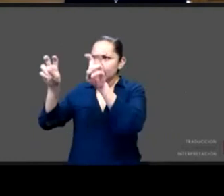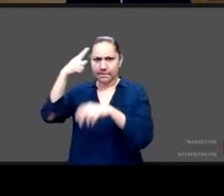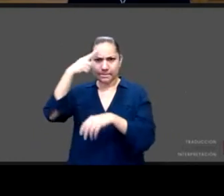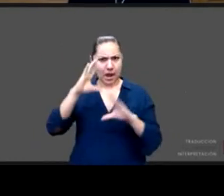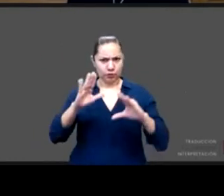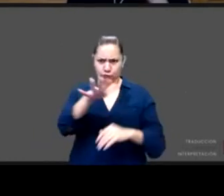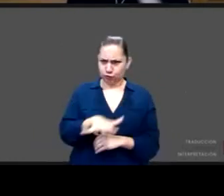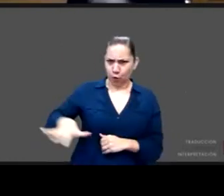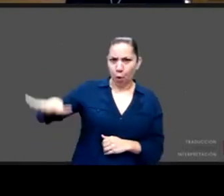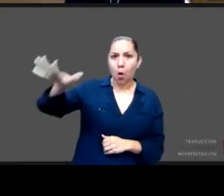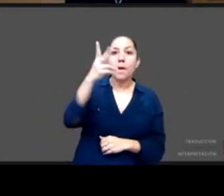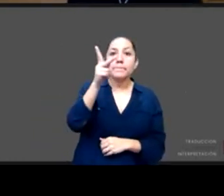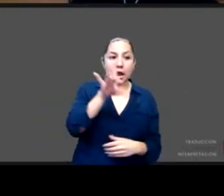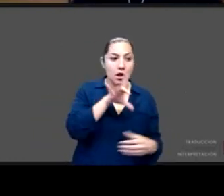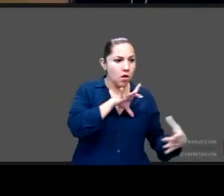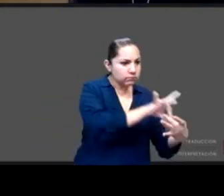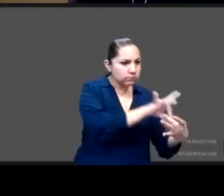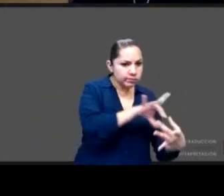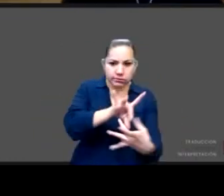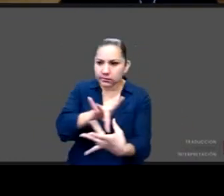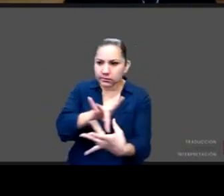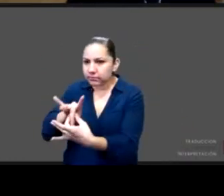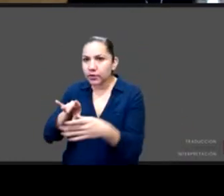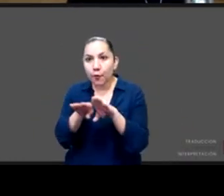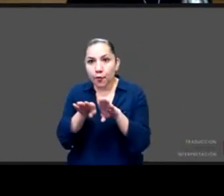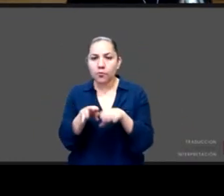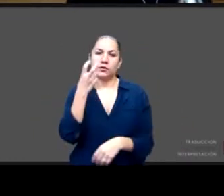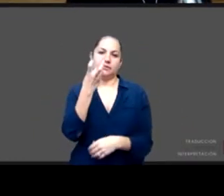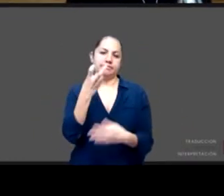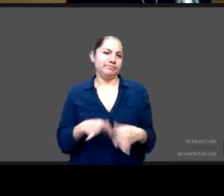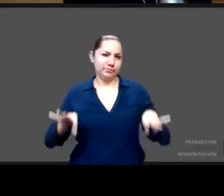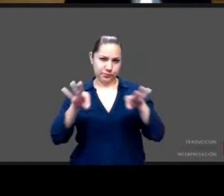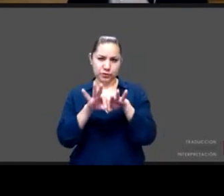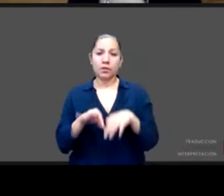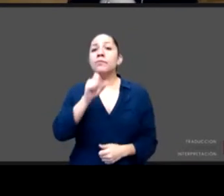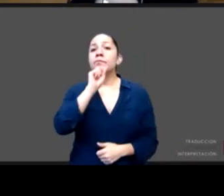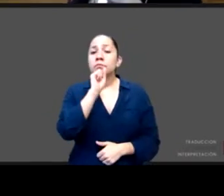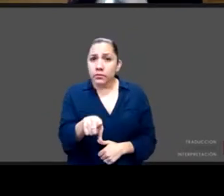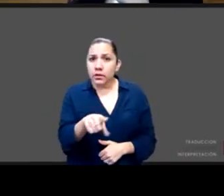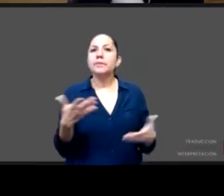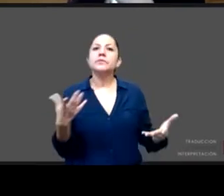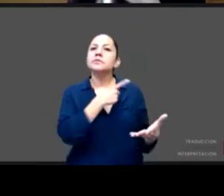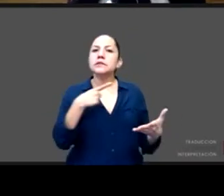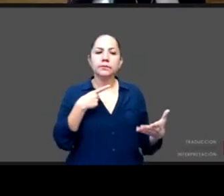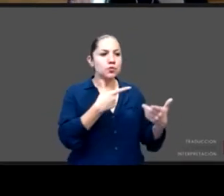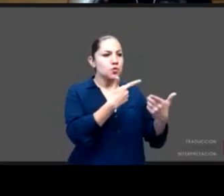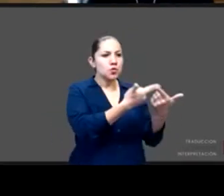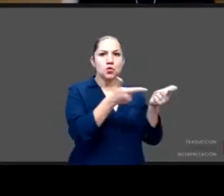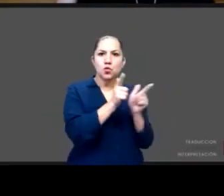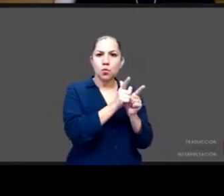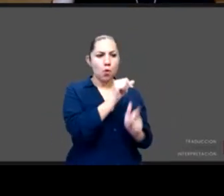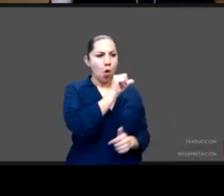otros y a los que hay que dar prioridad en su atención. Las poblaciones más jóvenes, las poblaciones más marginadas, las